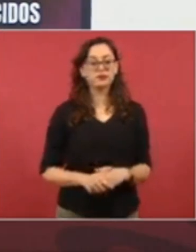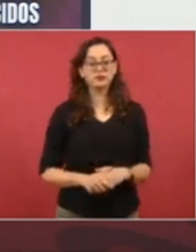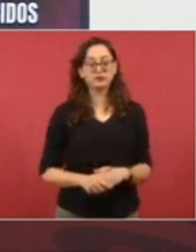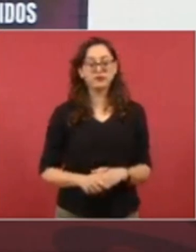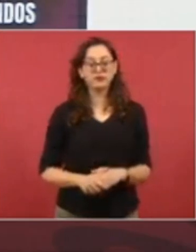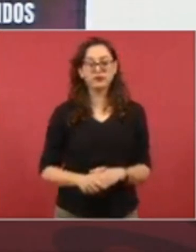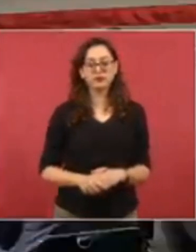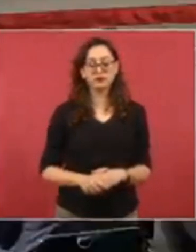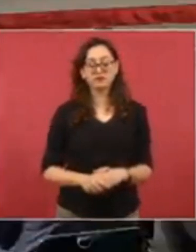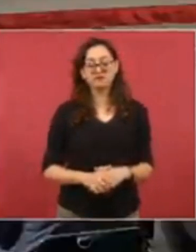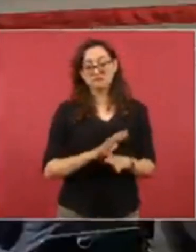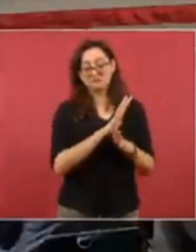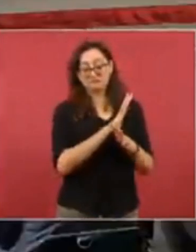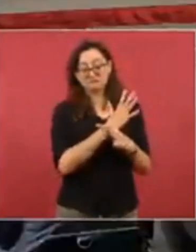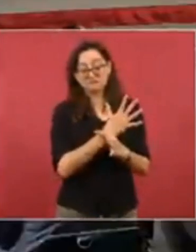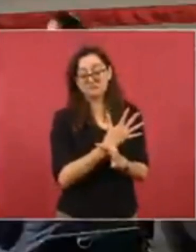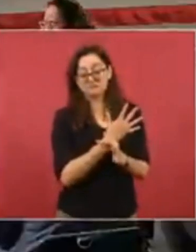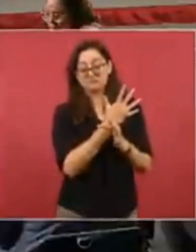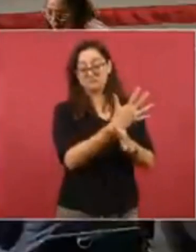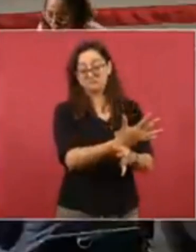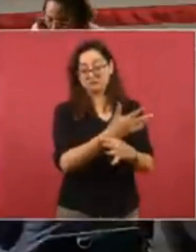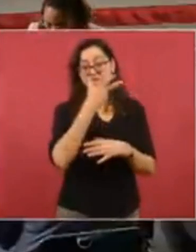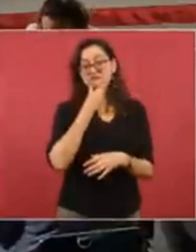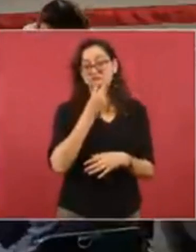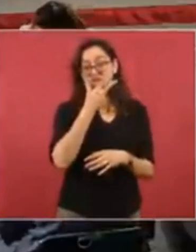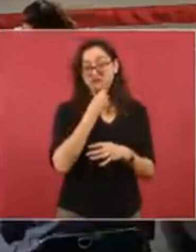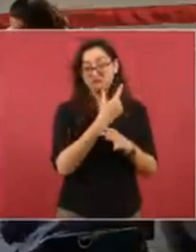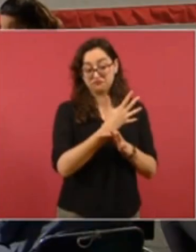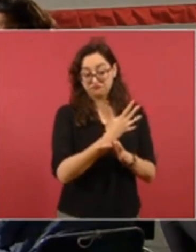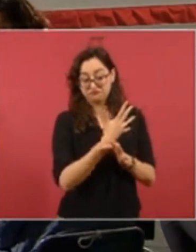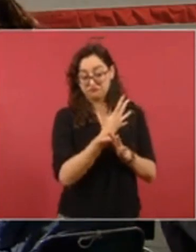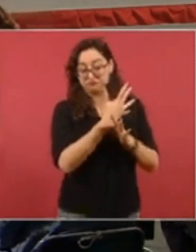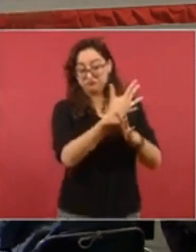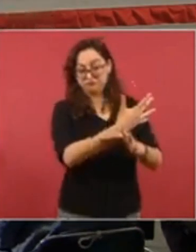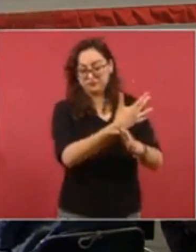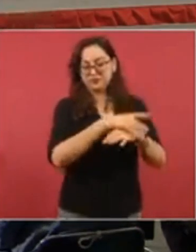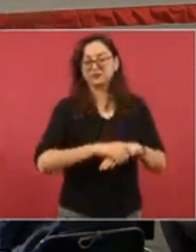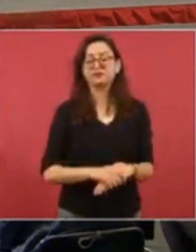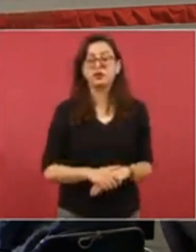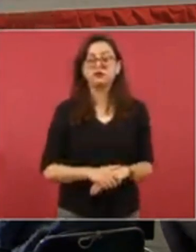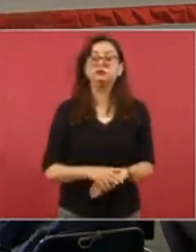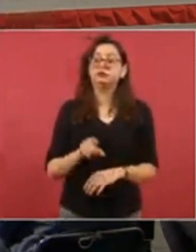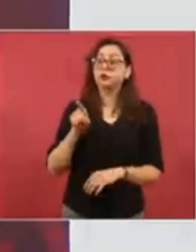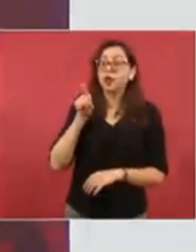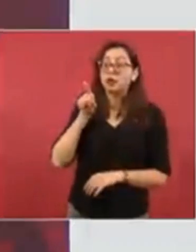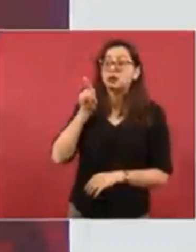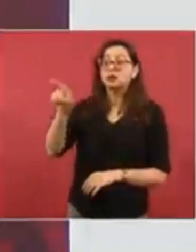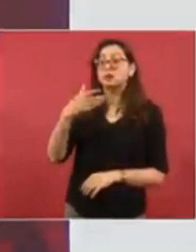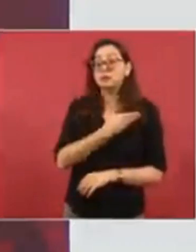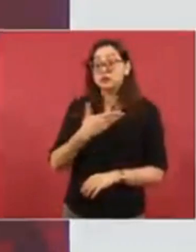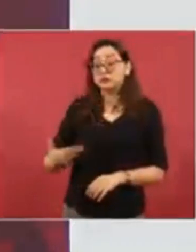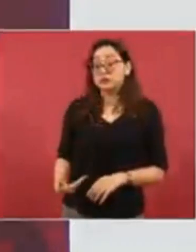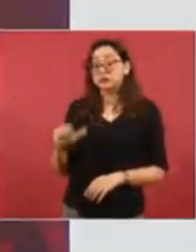Dice, López Obrador debe reconocer su rotundo